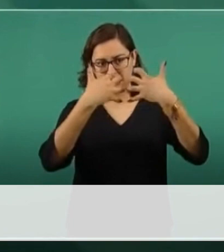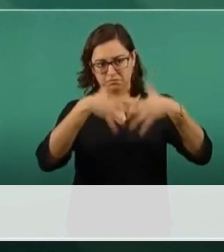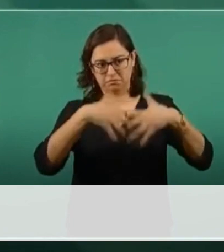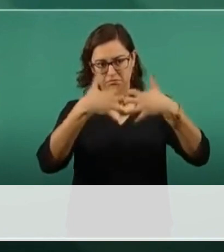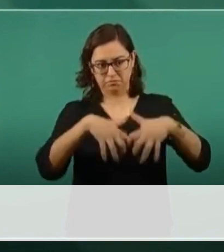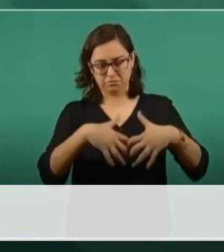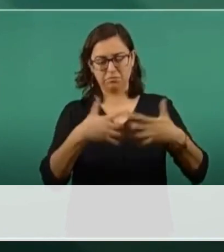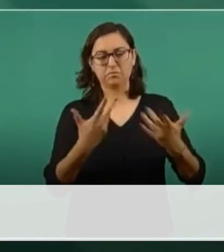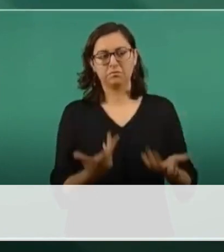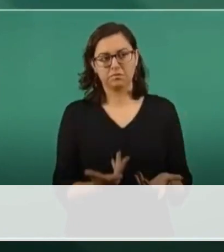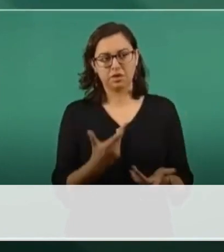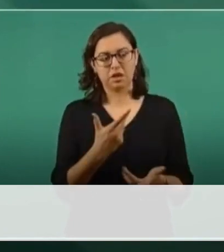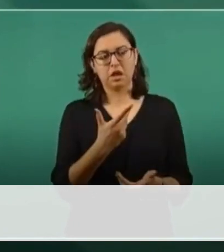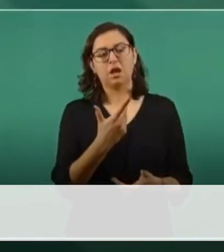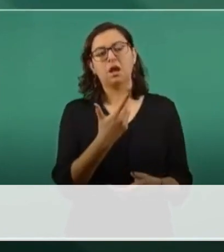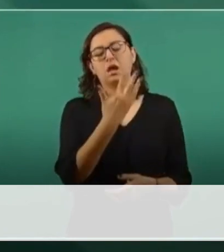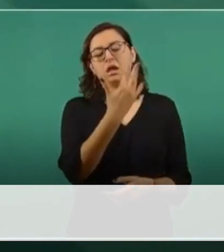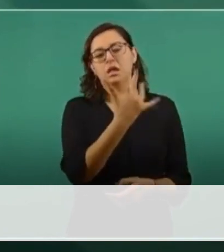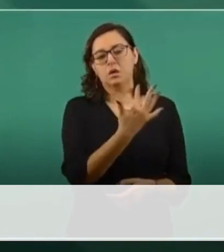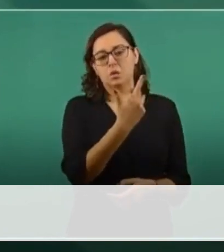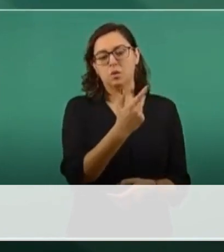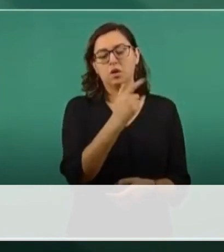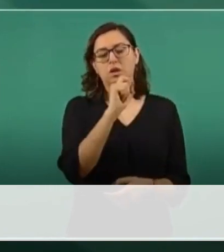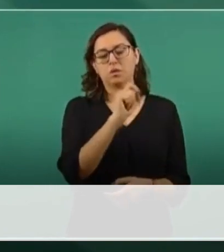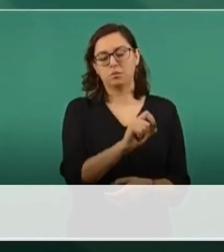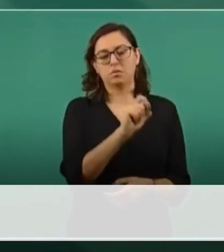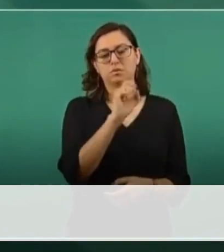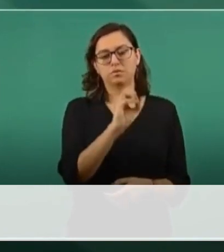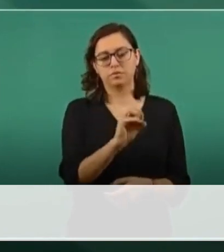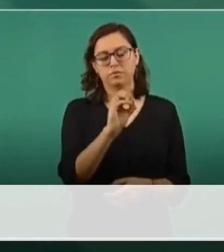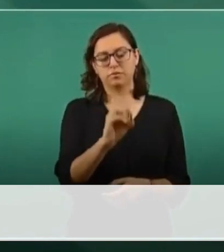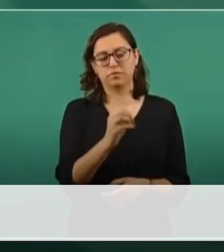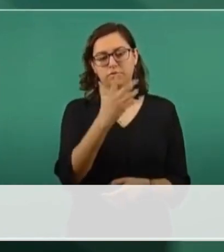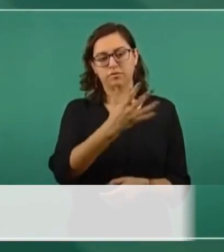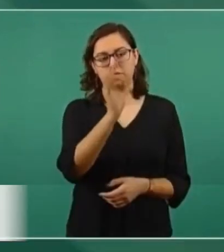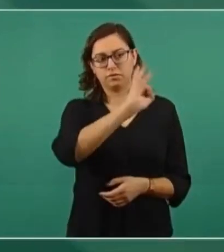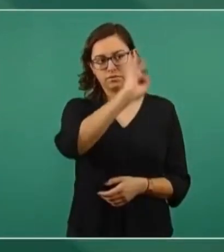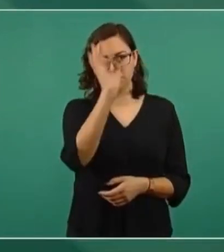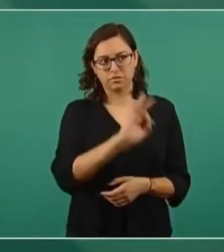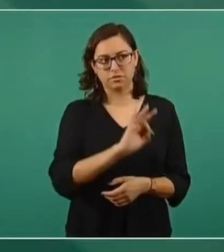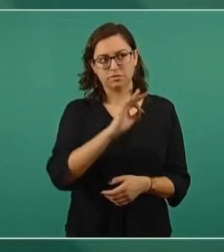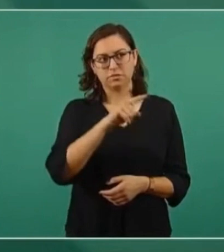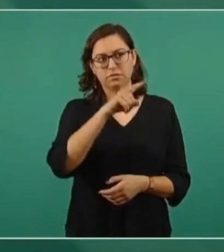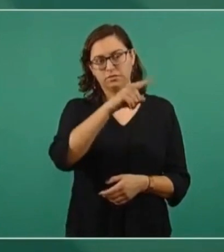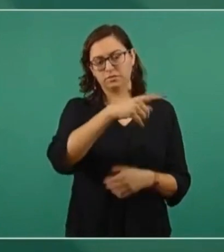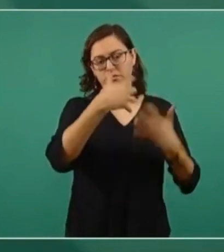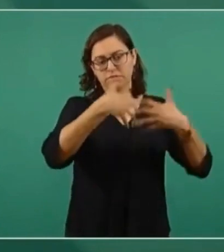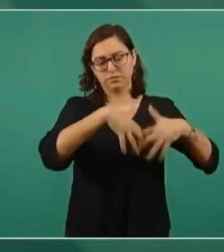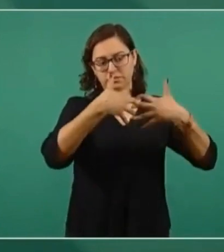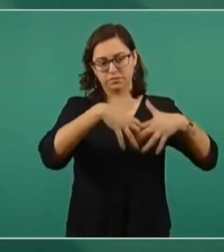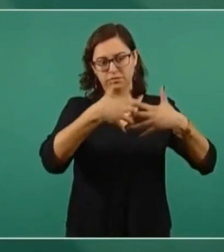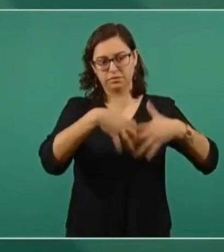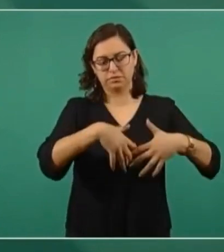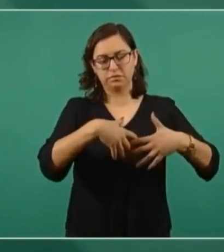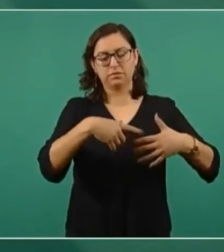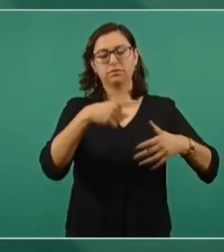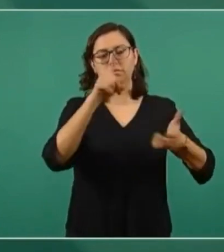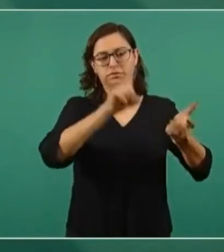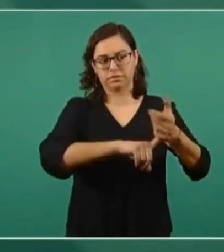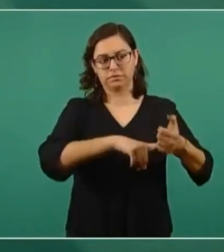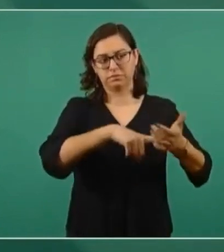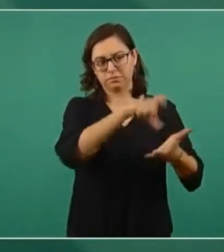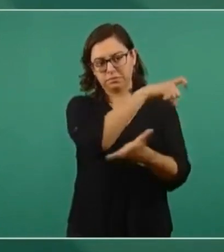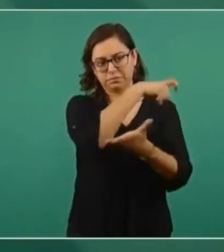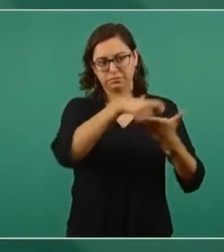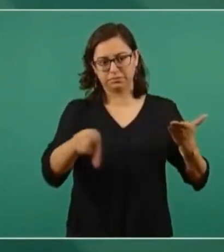el 50.005 por ciento de su participación accionaria en la